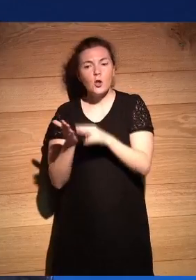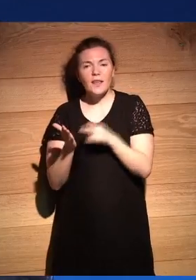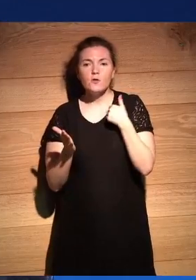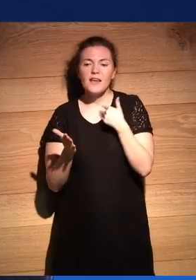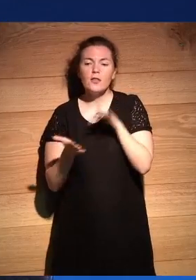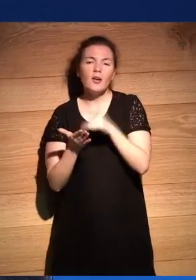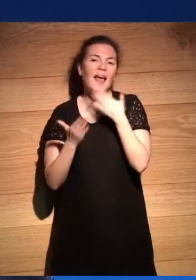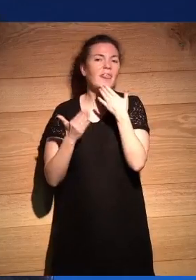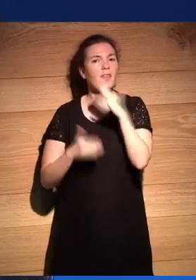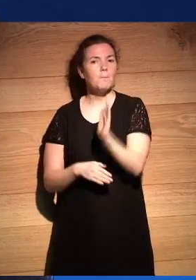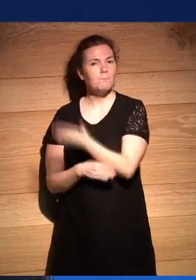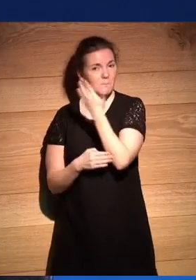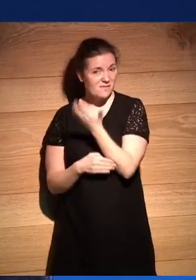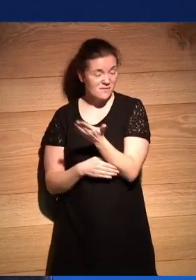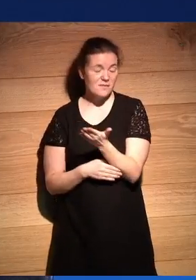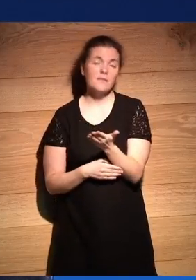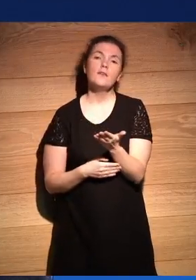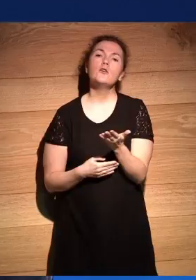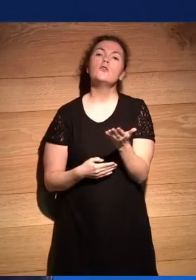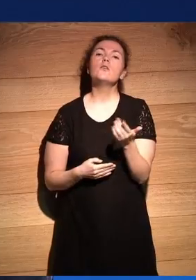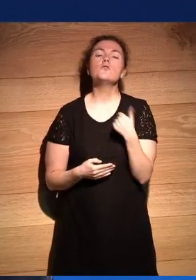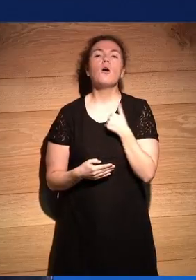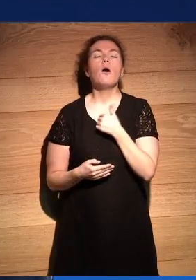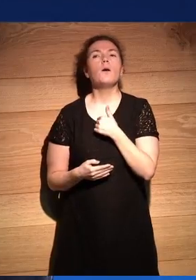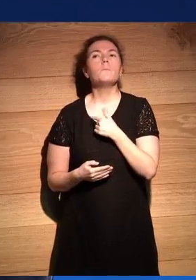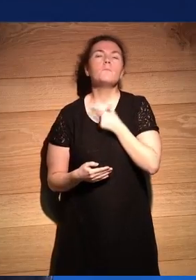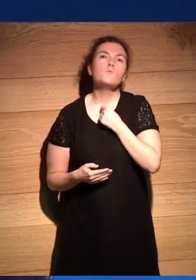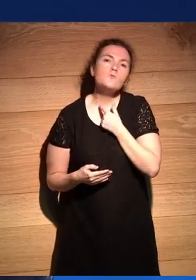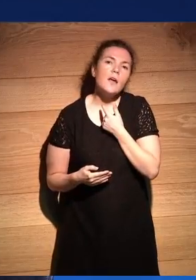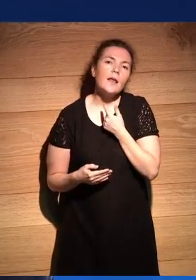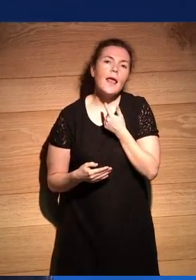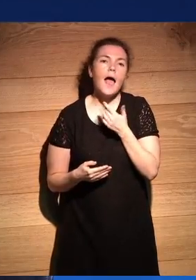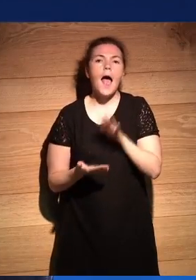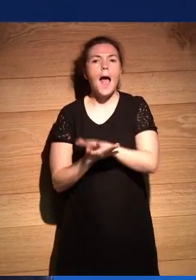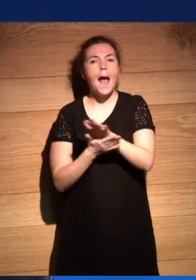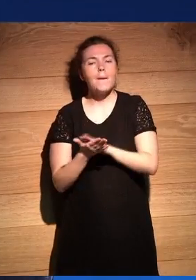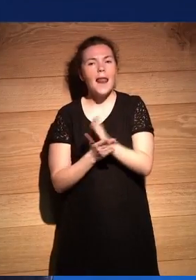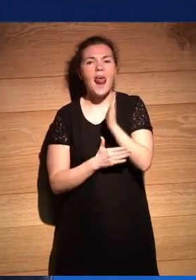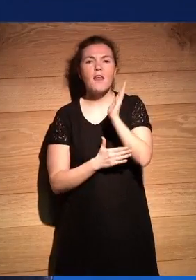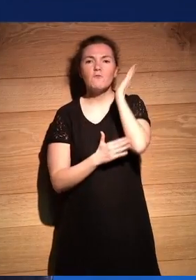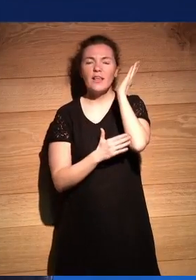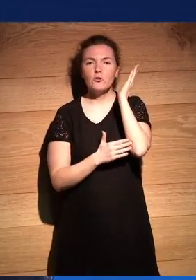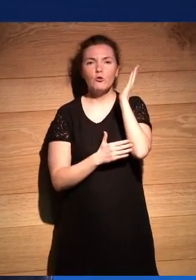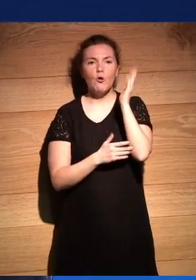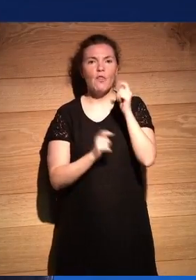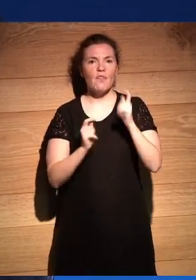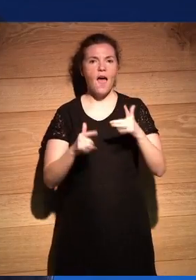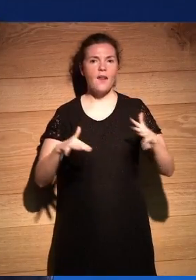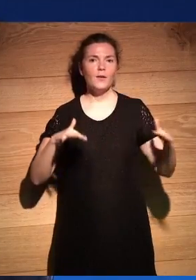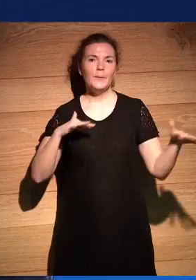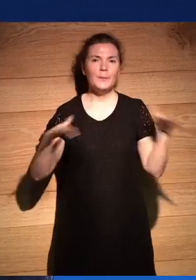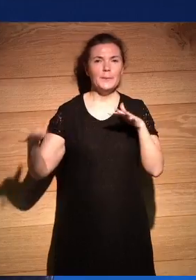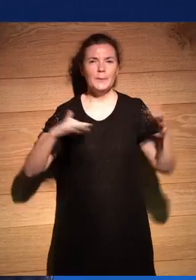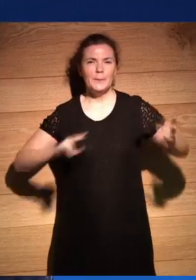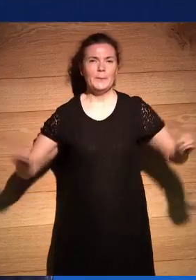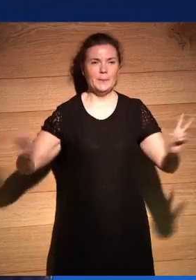quiero decir pero también quisiera ver qué efecto tóxico euforizante incluso tal